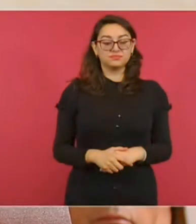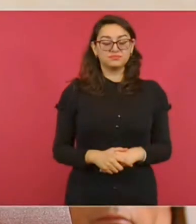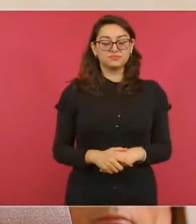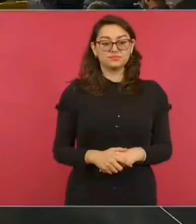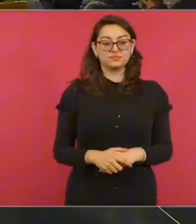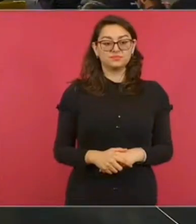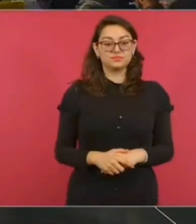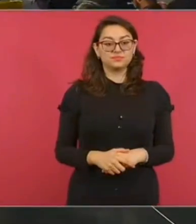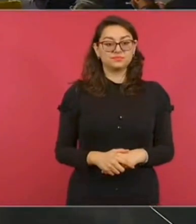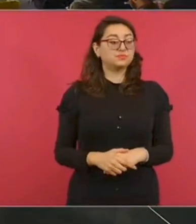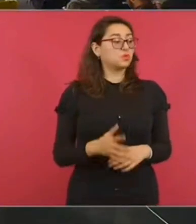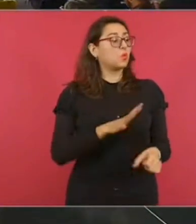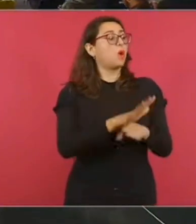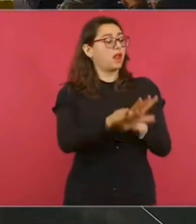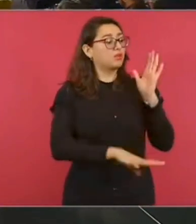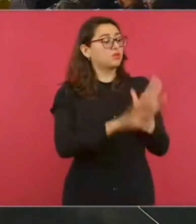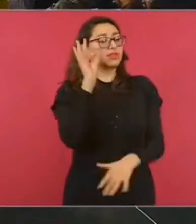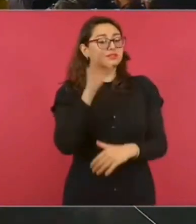A ver, ¿qué tienes?